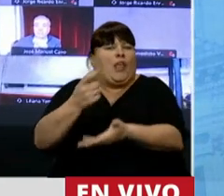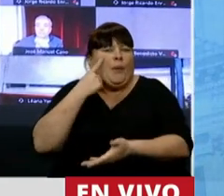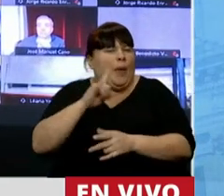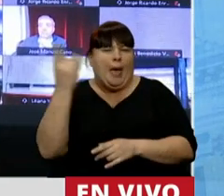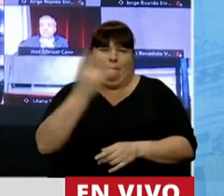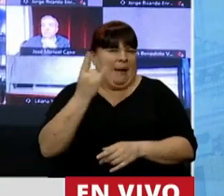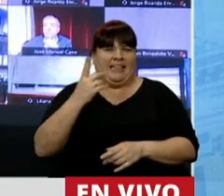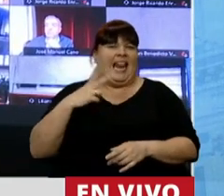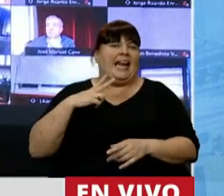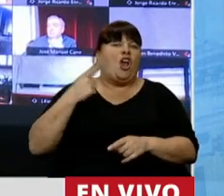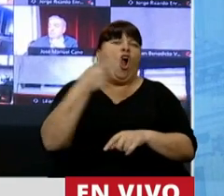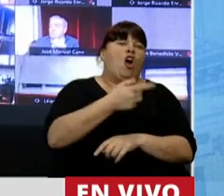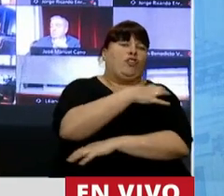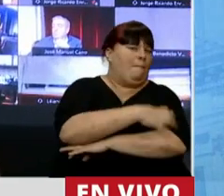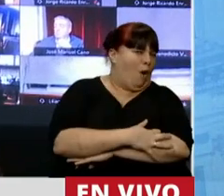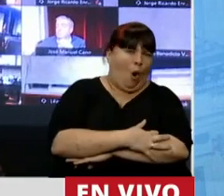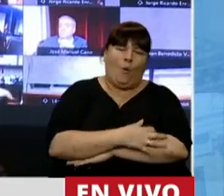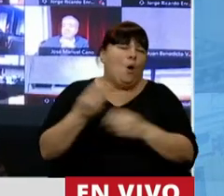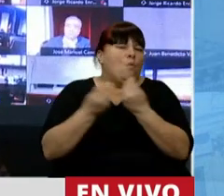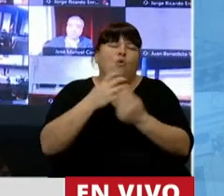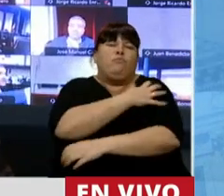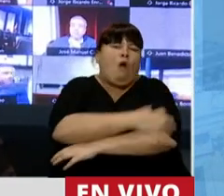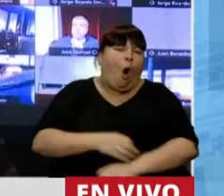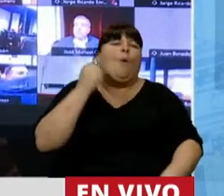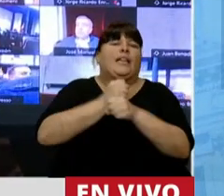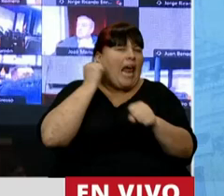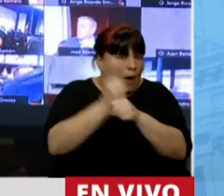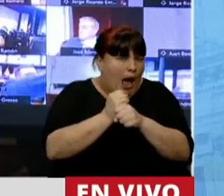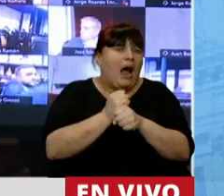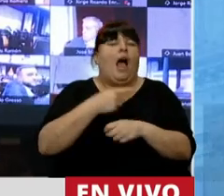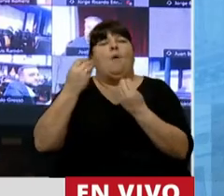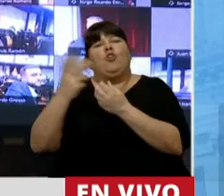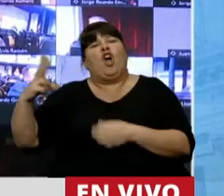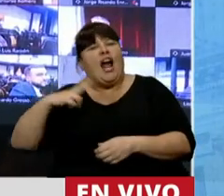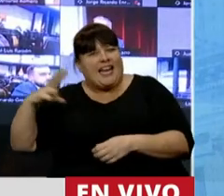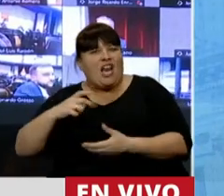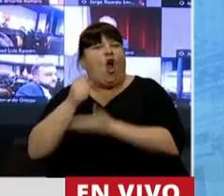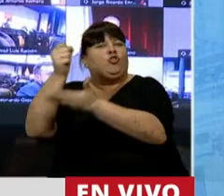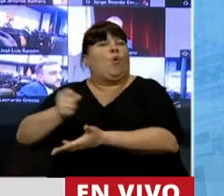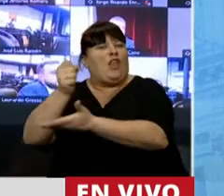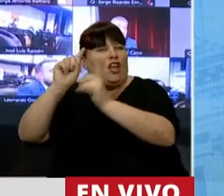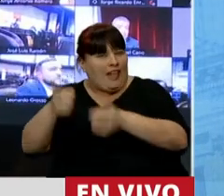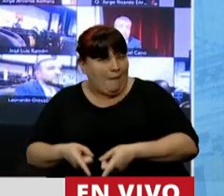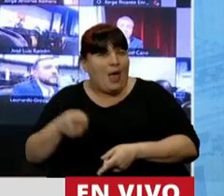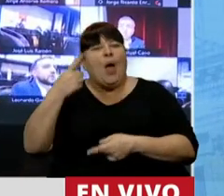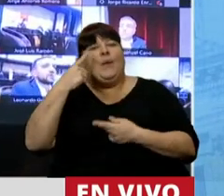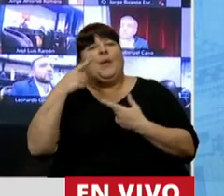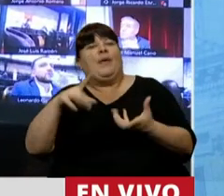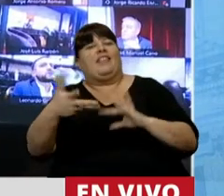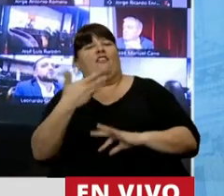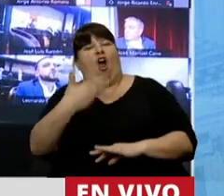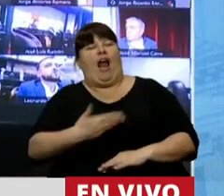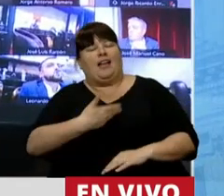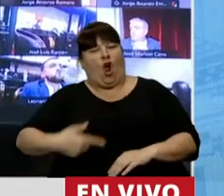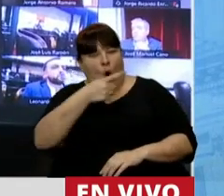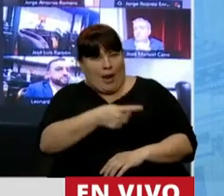Es mentira que es rico contra pobres. Está lleno de pobres que laburan y está lleno de ricos subsidiados que viven de este modelo. ejemplo,